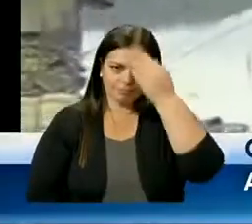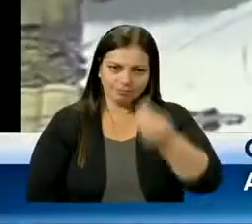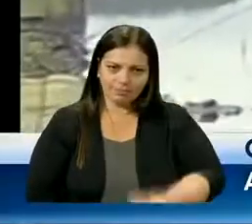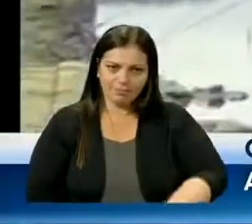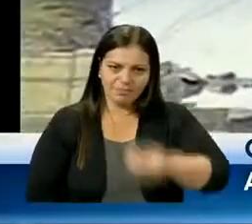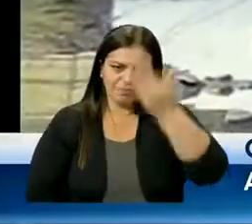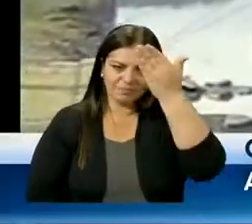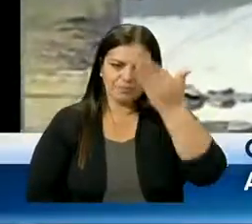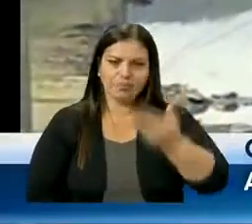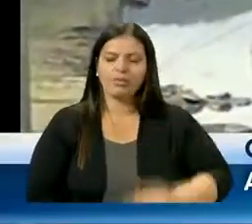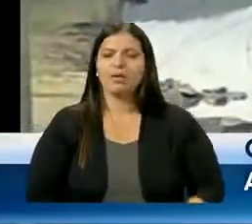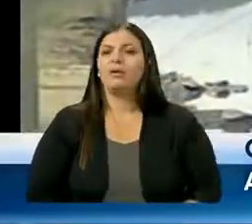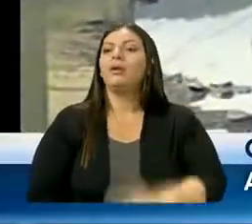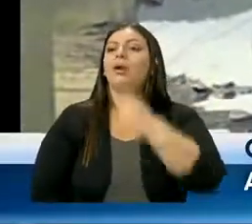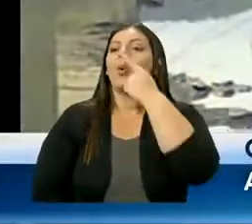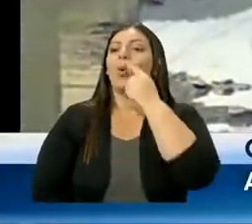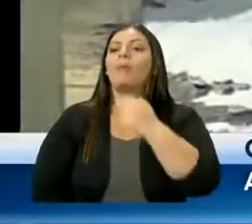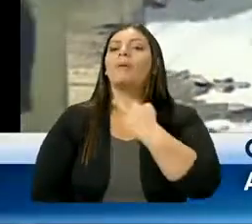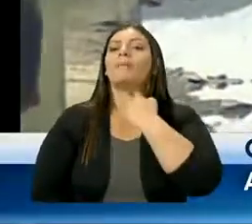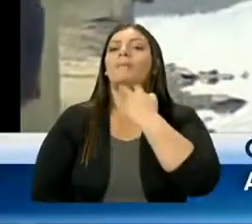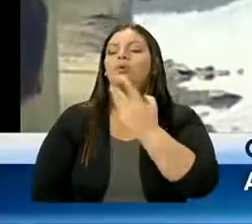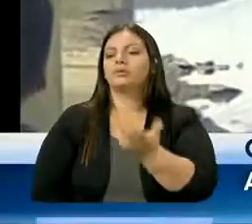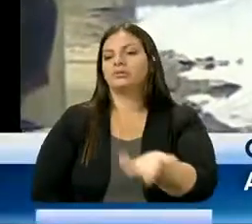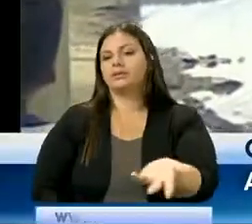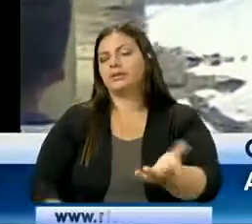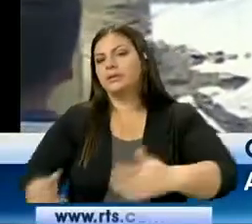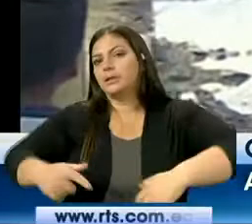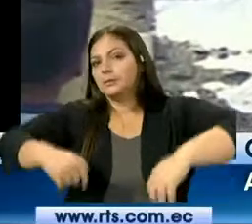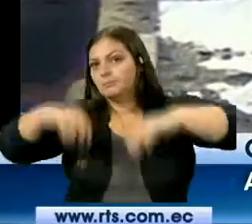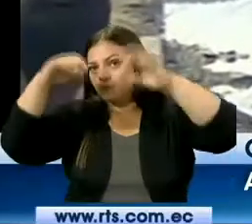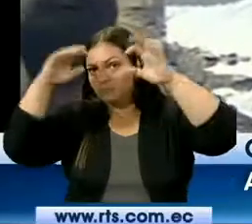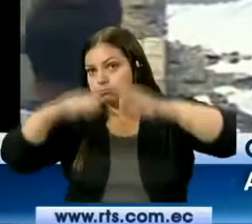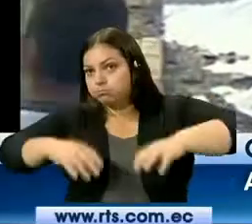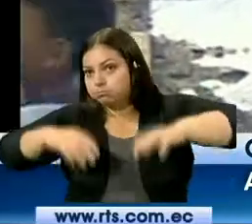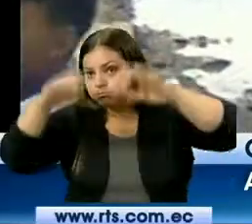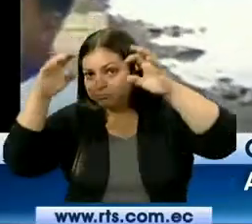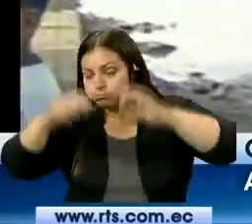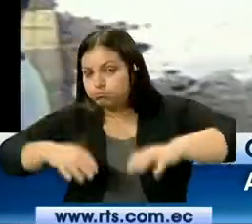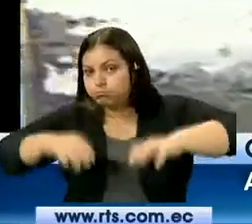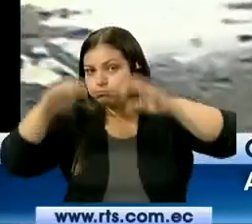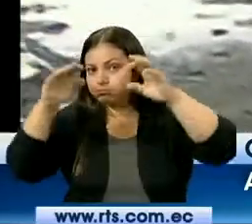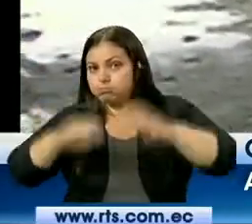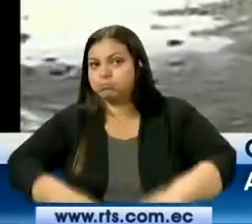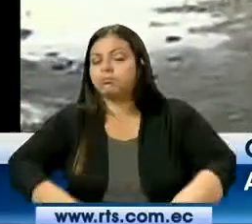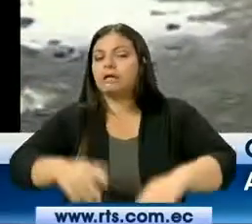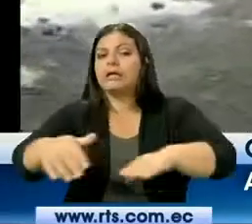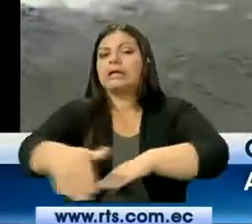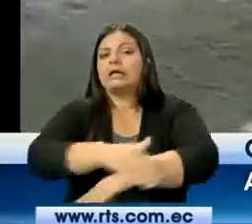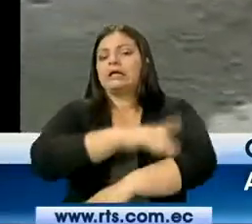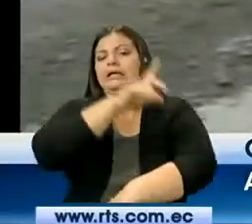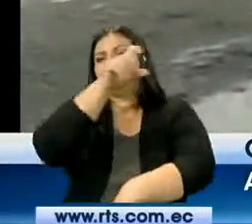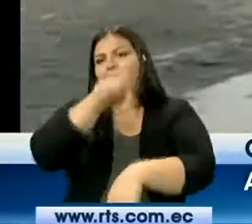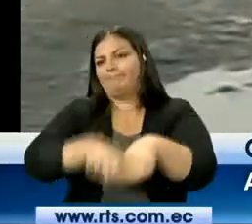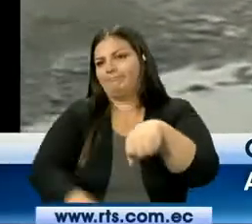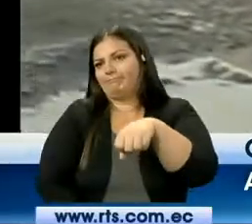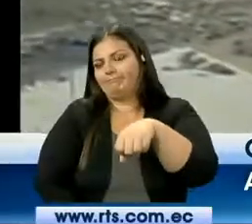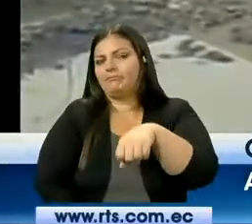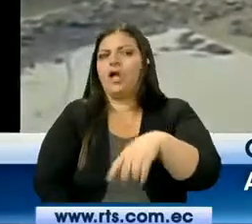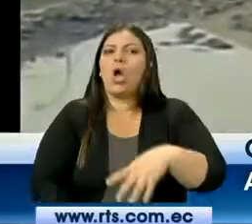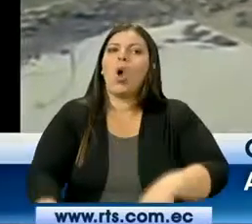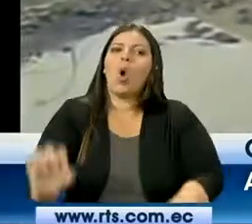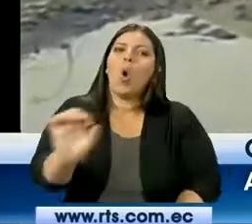Primeramente por el invierno. Segundo por el pasadero de carros de transporte, lo que... Las busetas,